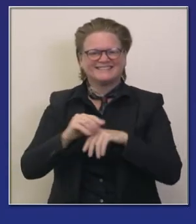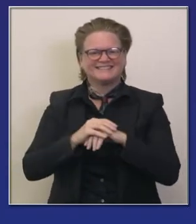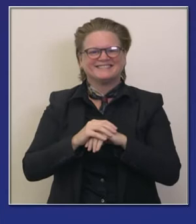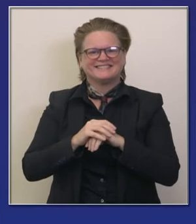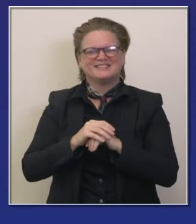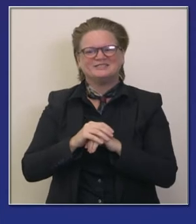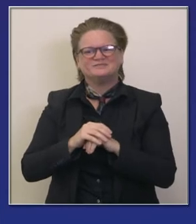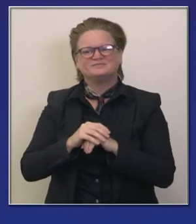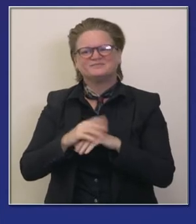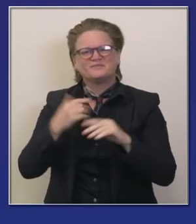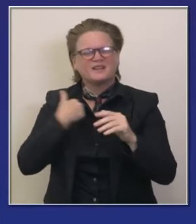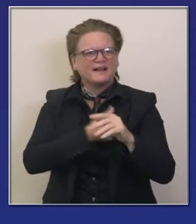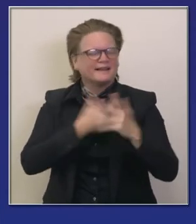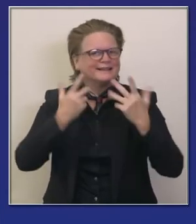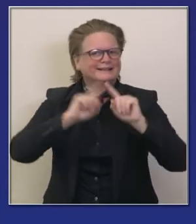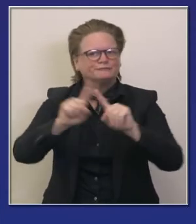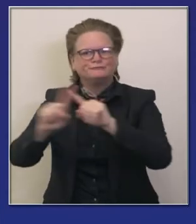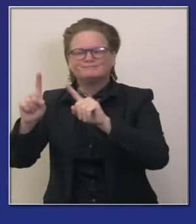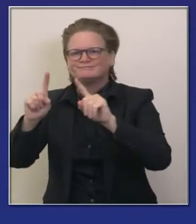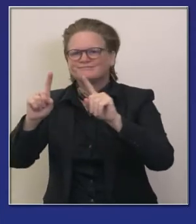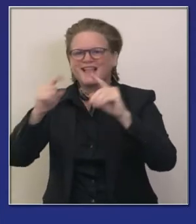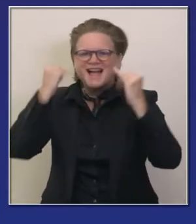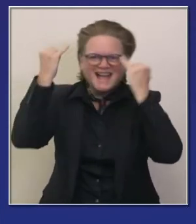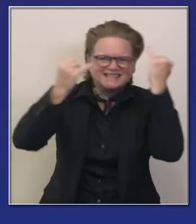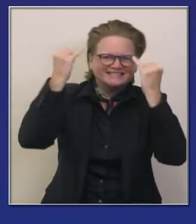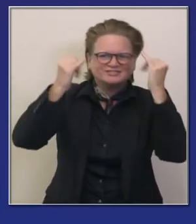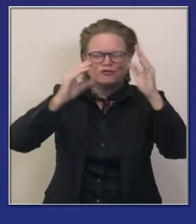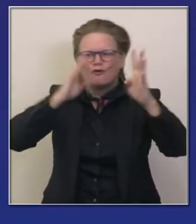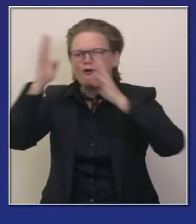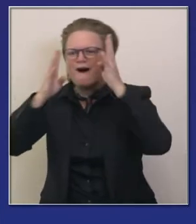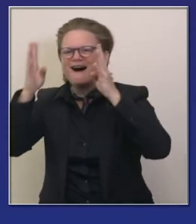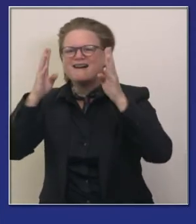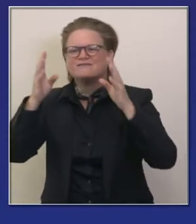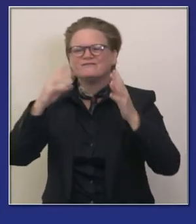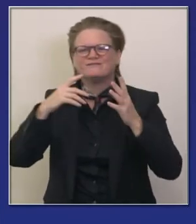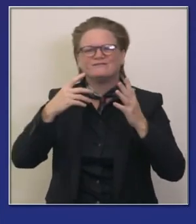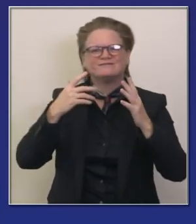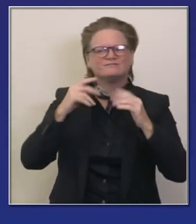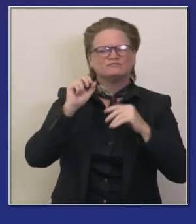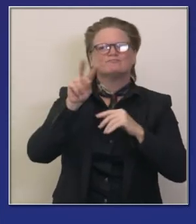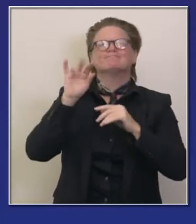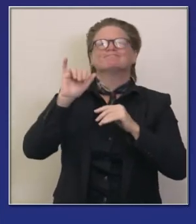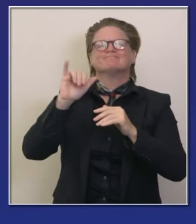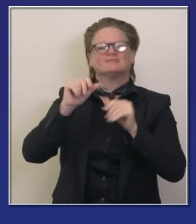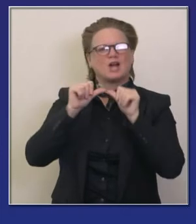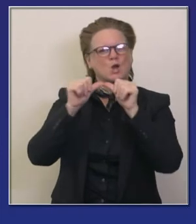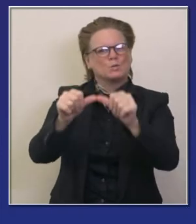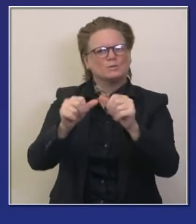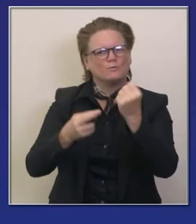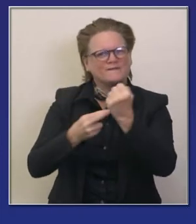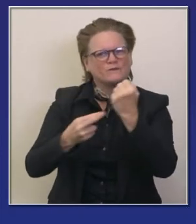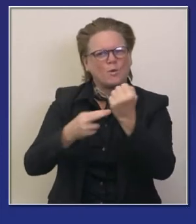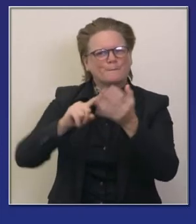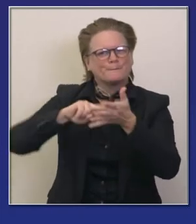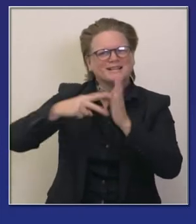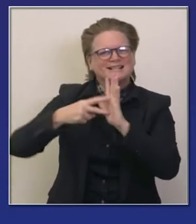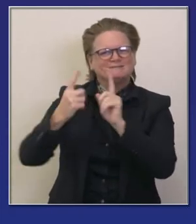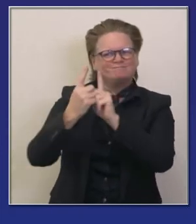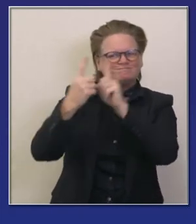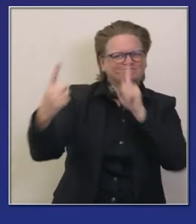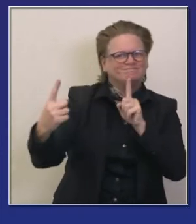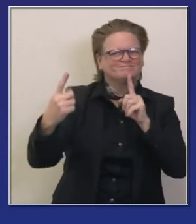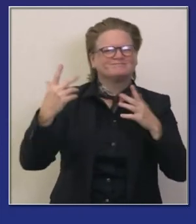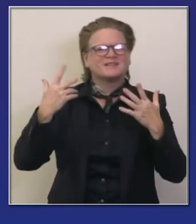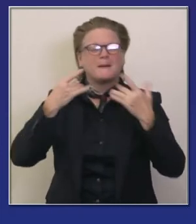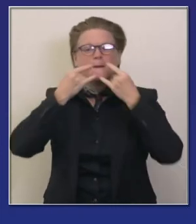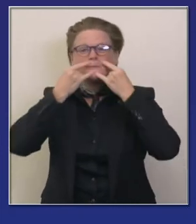estas otras en esta segunda transparencia imágenes creativas con mucho color perros y la moda ahí